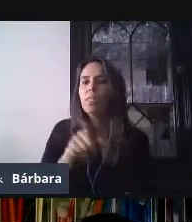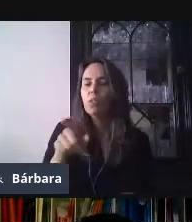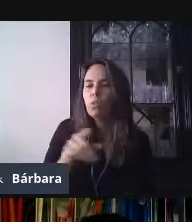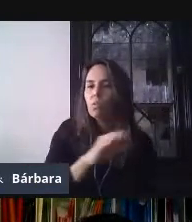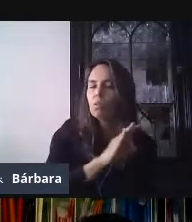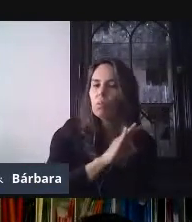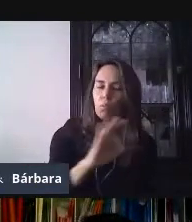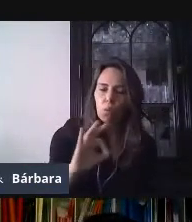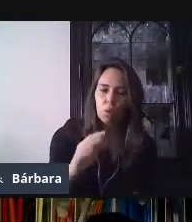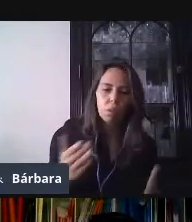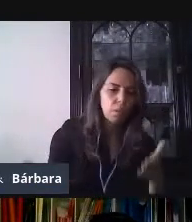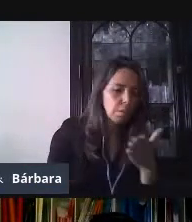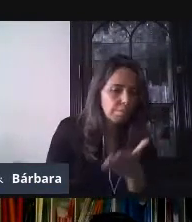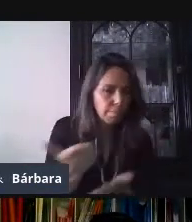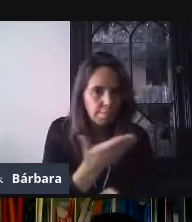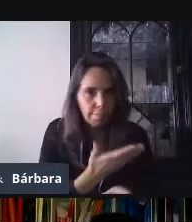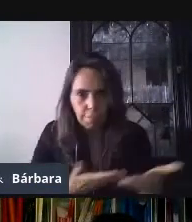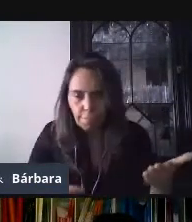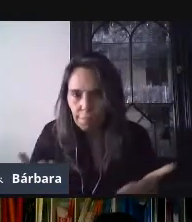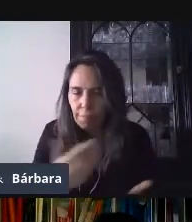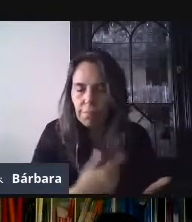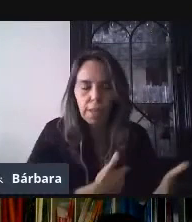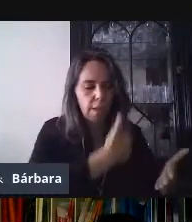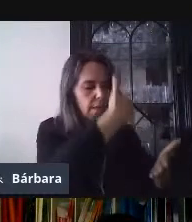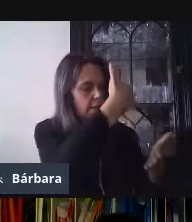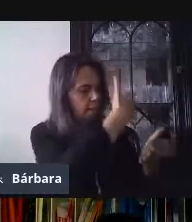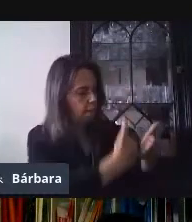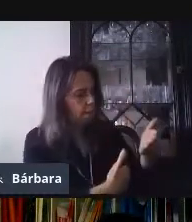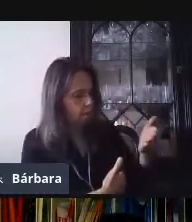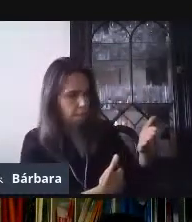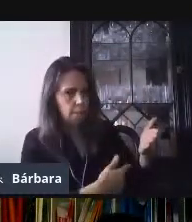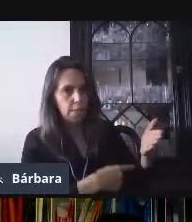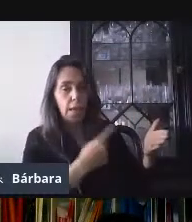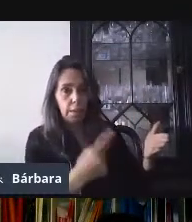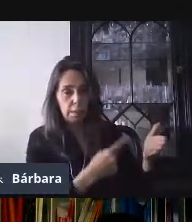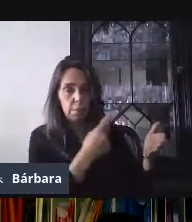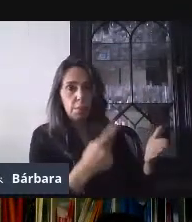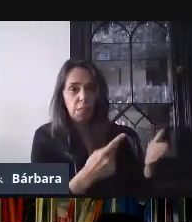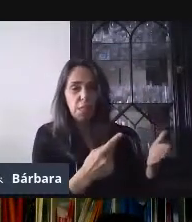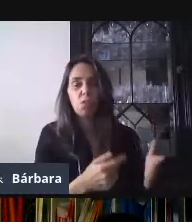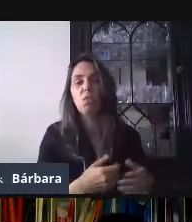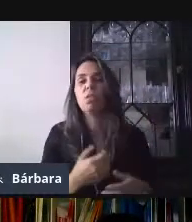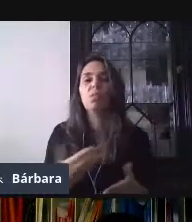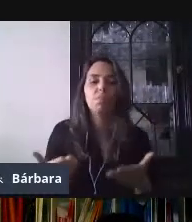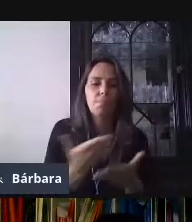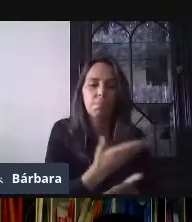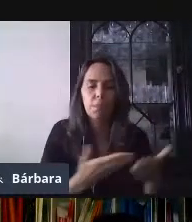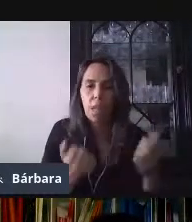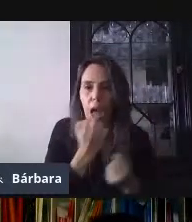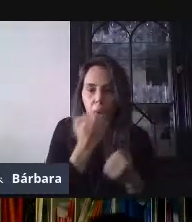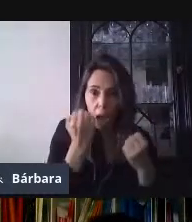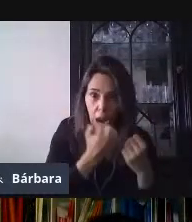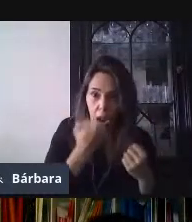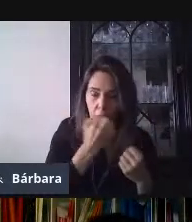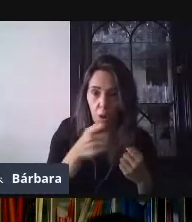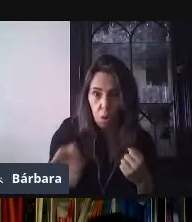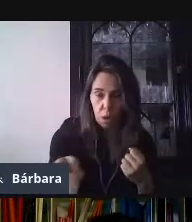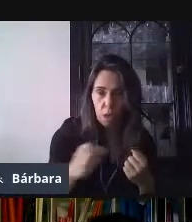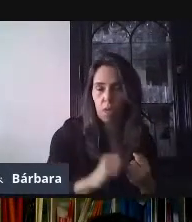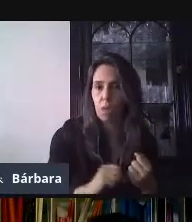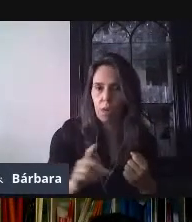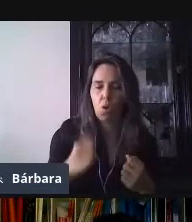un formulario, al final, si yo lo estoy diseñando, pues, nos va a servir para compartirlo con nuestros alumnos para que lo resuelvan, y yo obtener las respuestas de